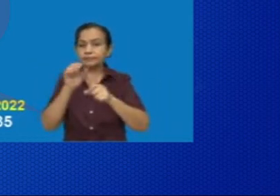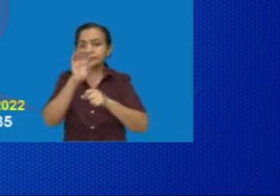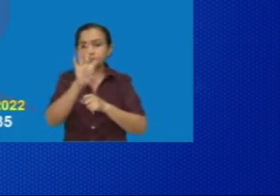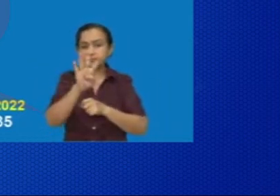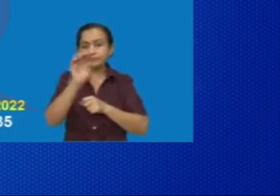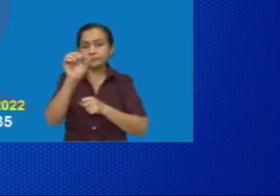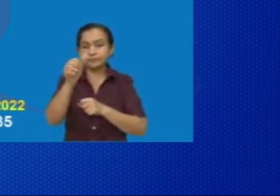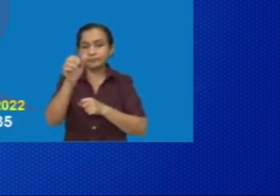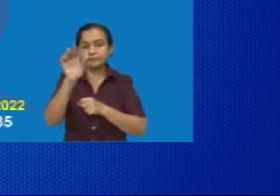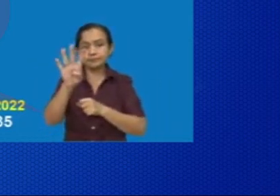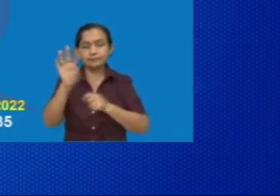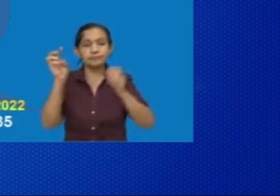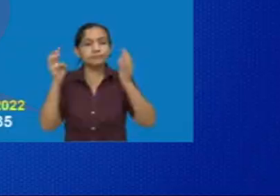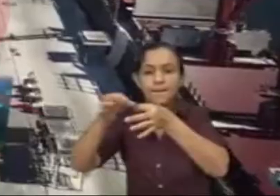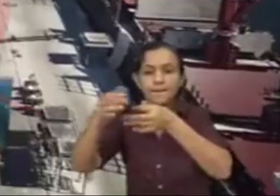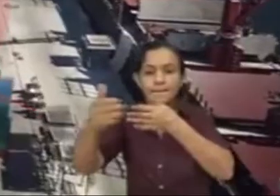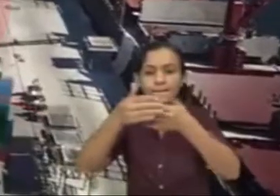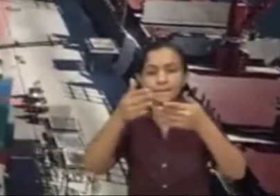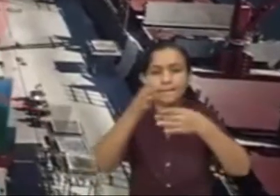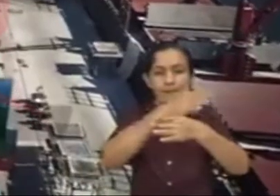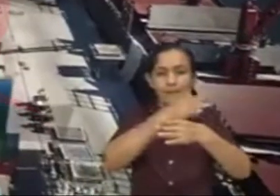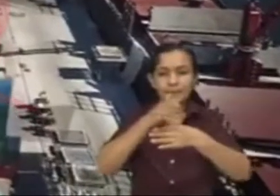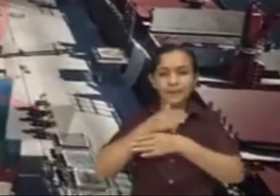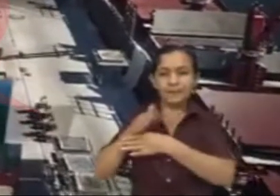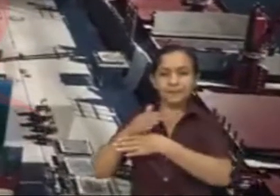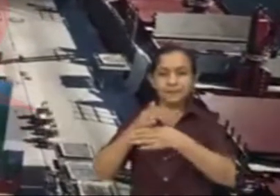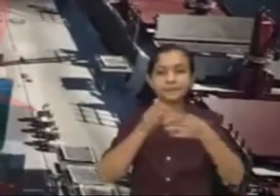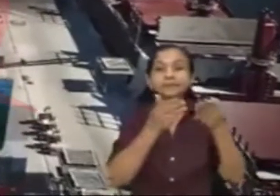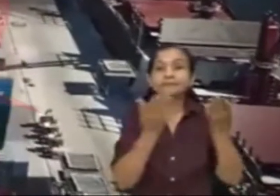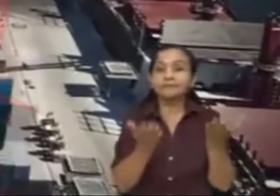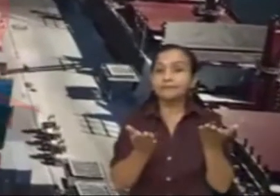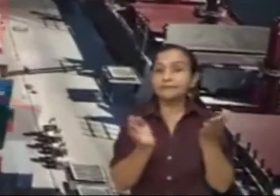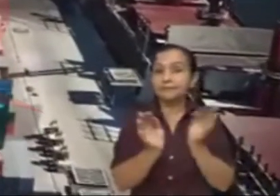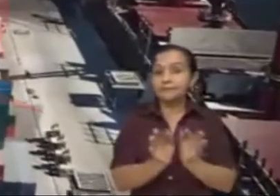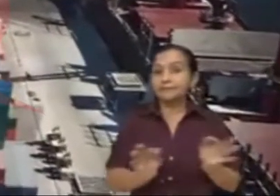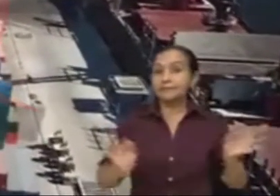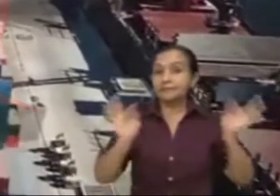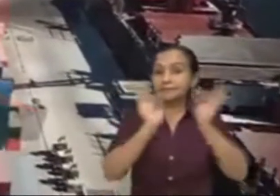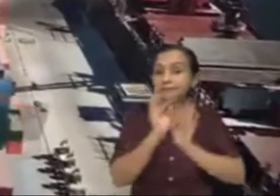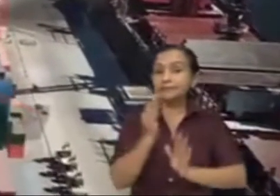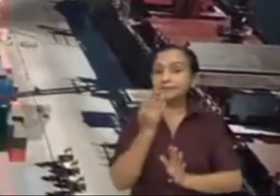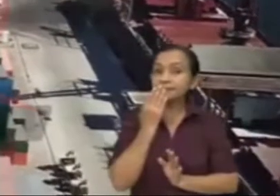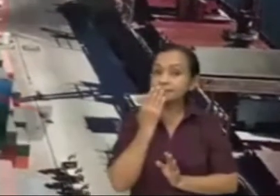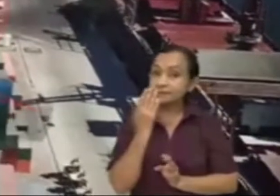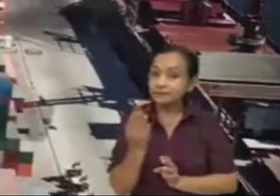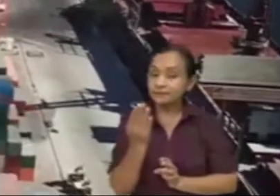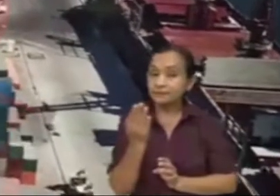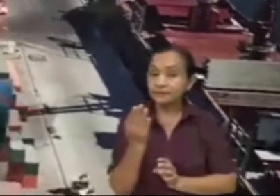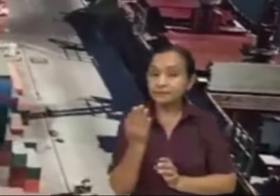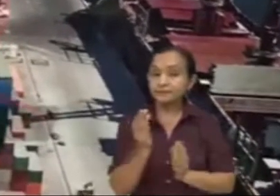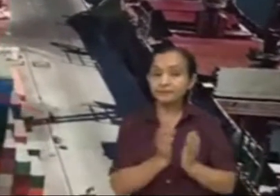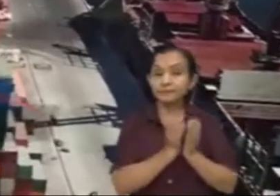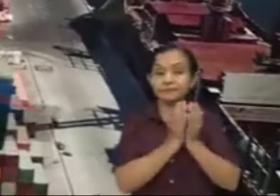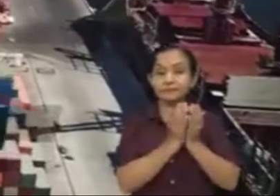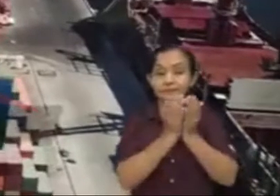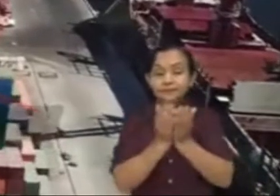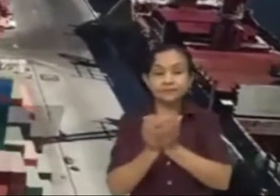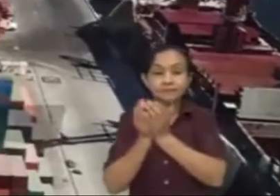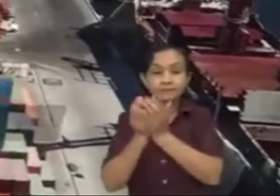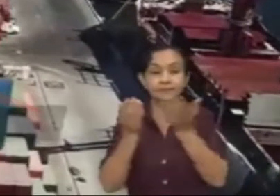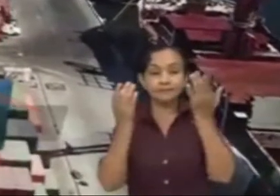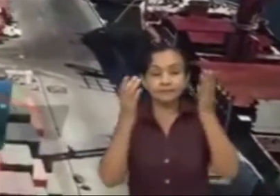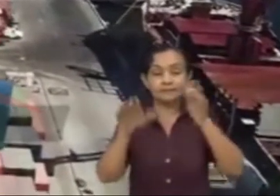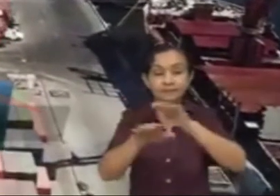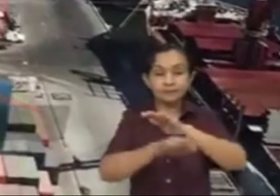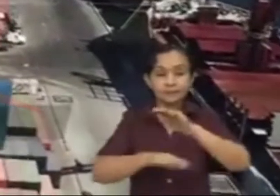464 millones. Esperan proyecciones mejores y contar con buena capacidad para poder cumplir con la deuda de